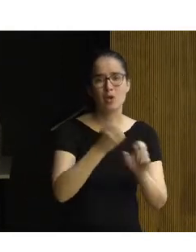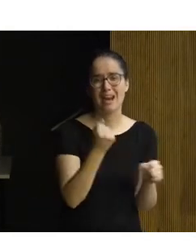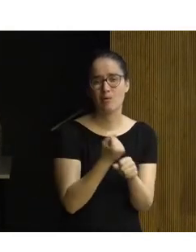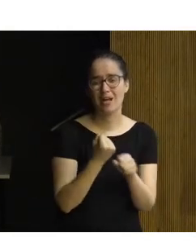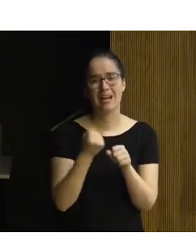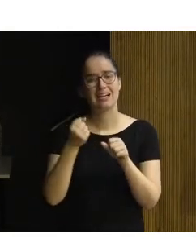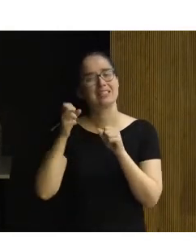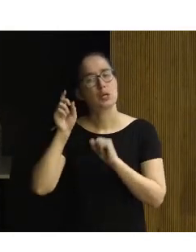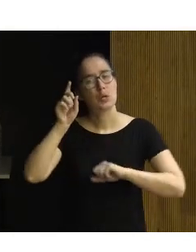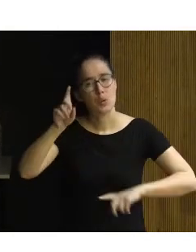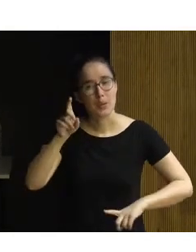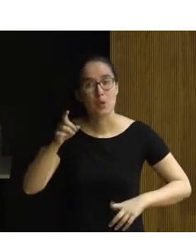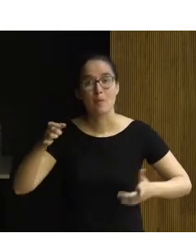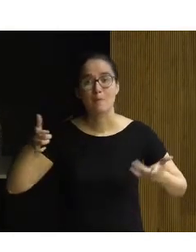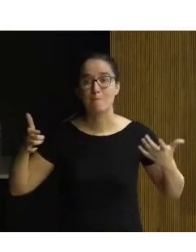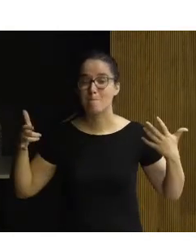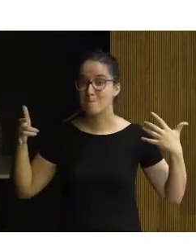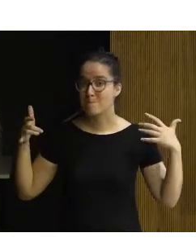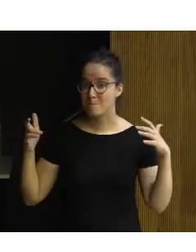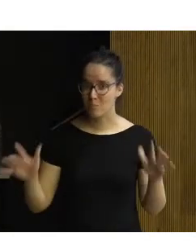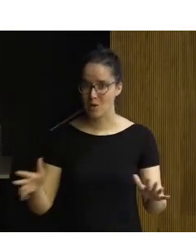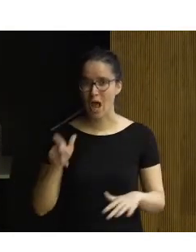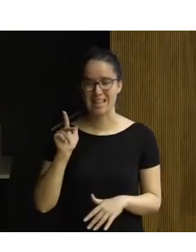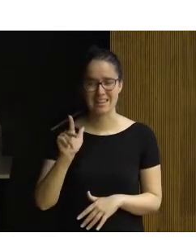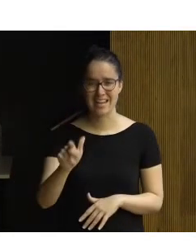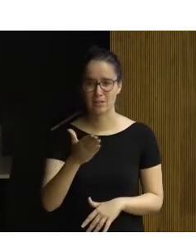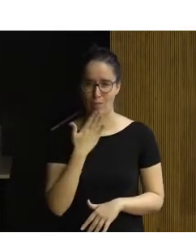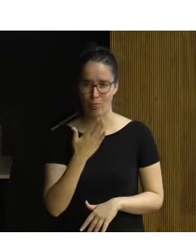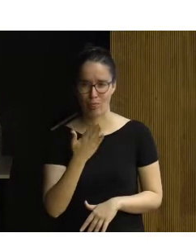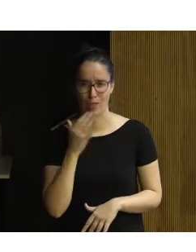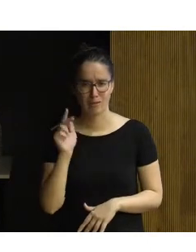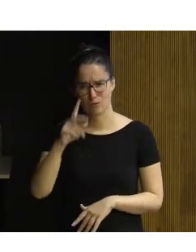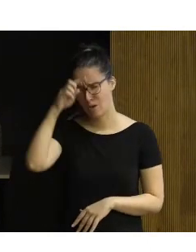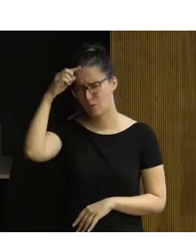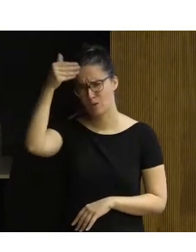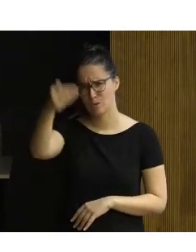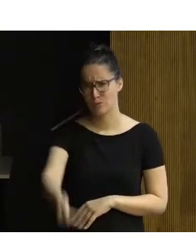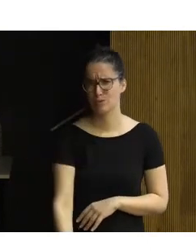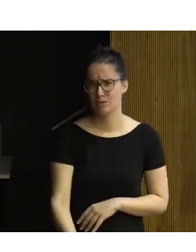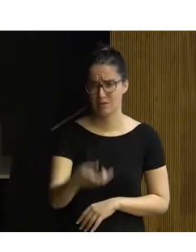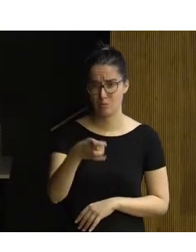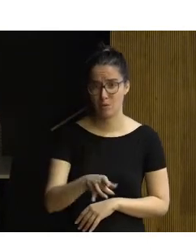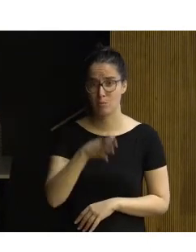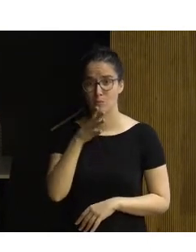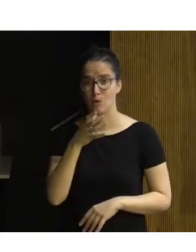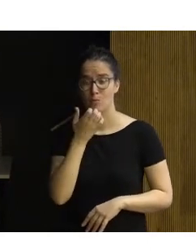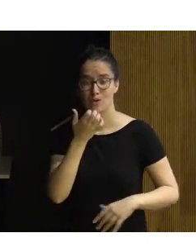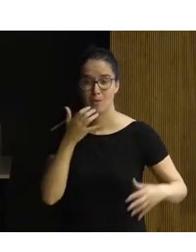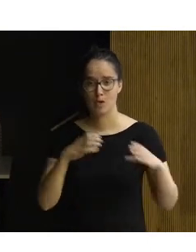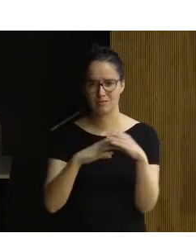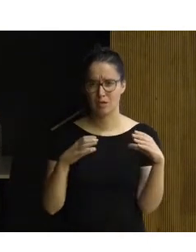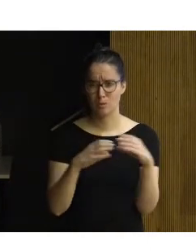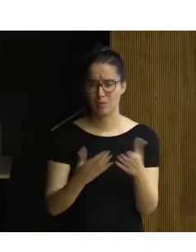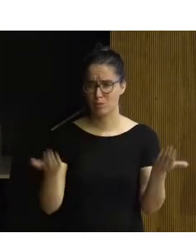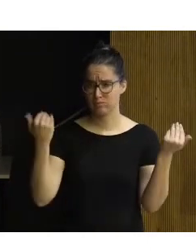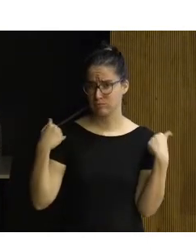en términos educativos, pero el derecho al ocio y el derecho a la cultura es fundamental también. Por ejemplo, Inserso. Inserso se ha ocupado